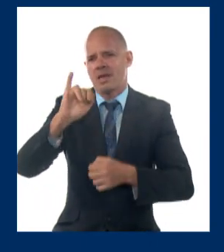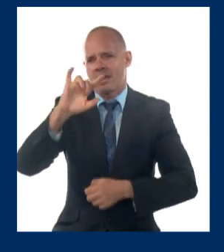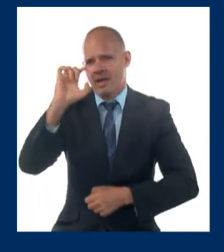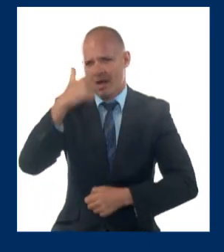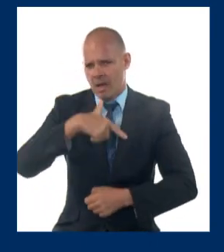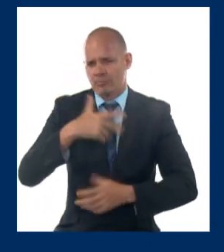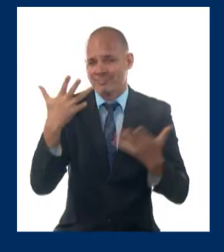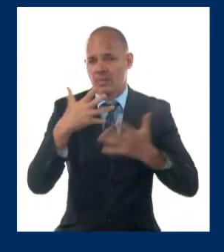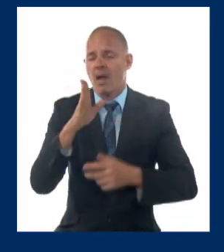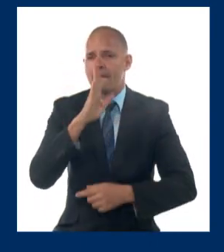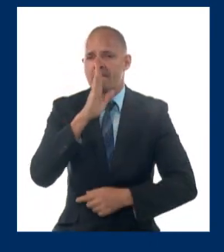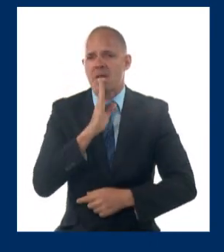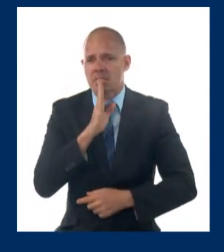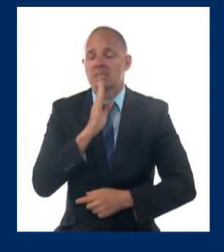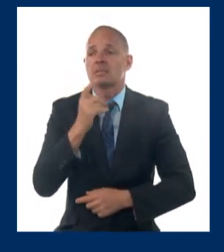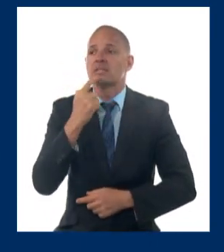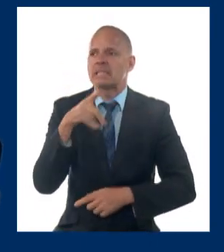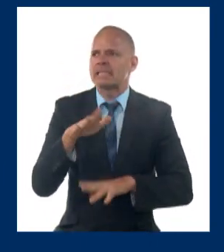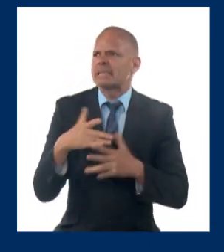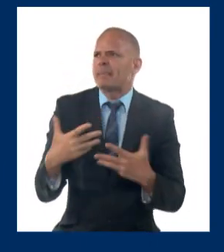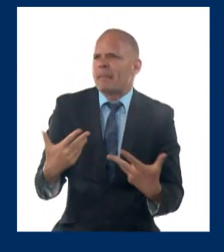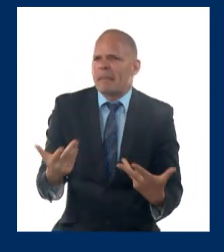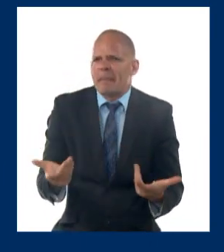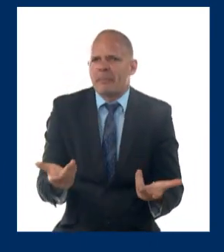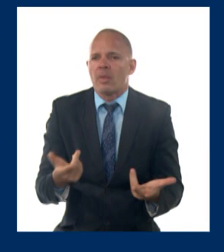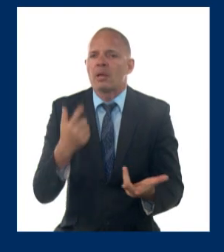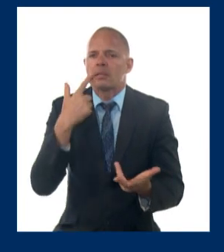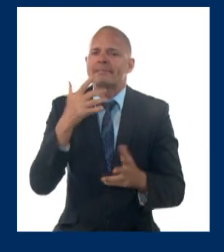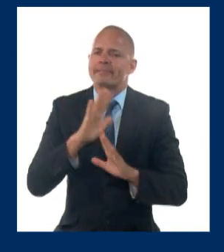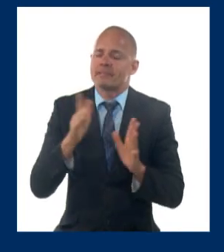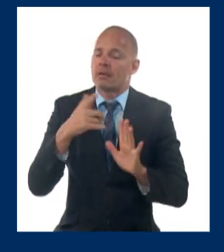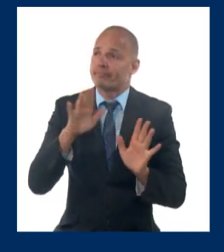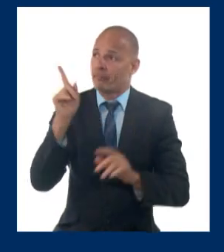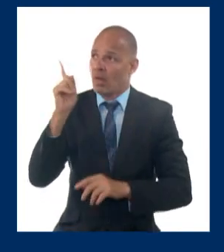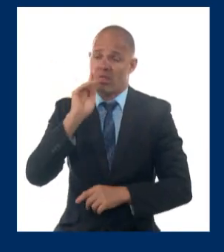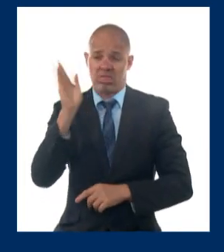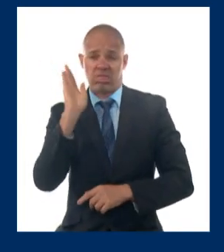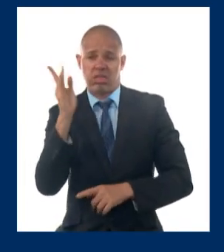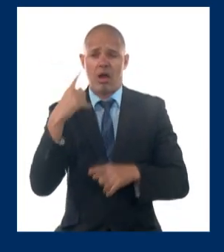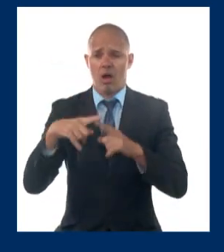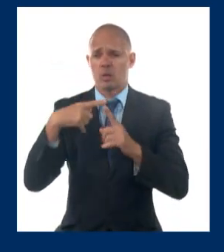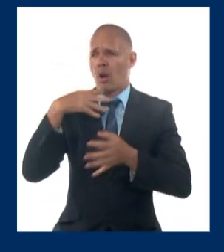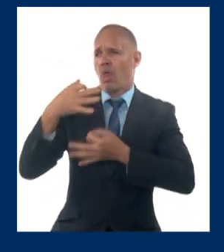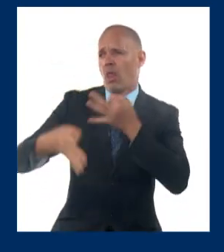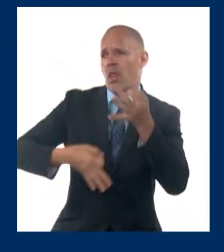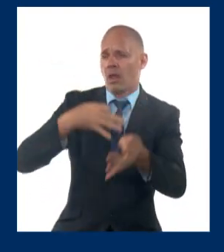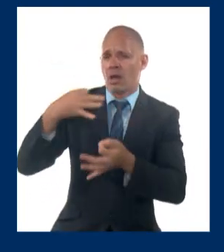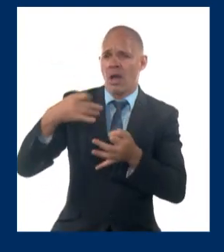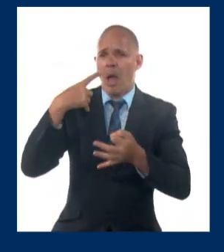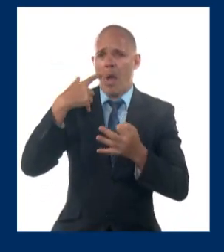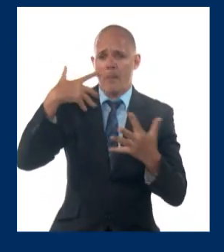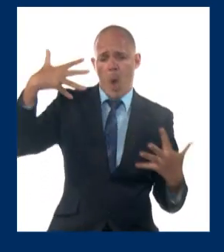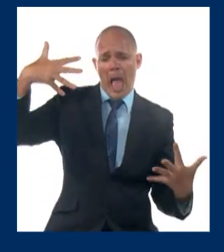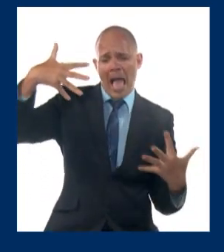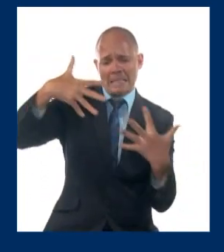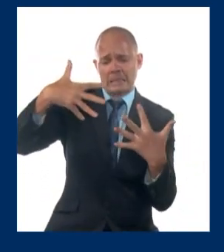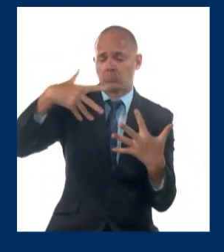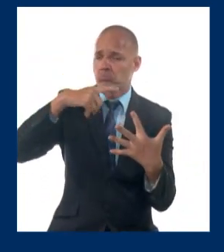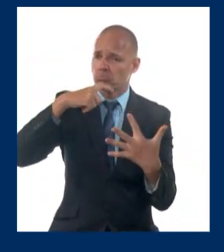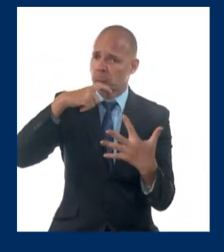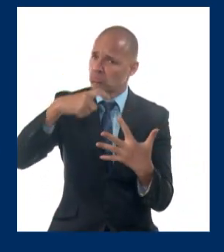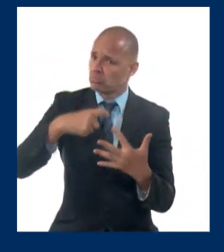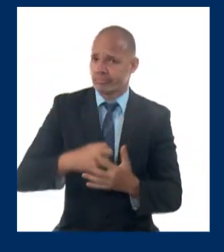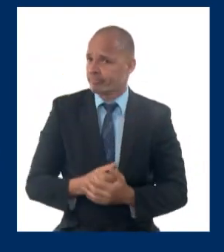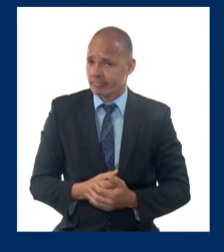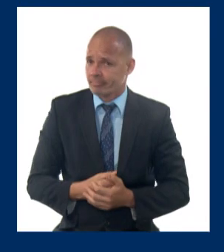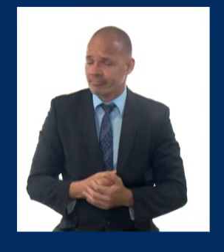realidad es que, más allá de discursos y declaraciones, no se ha logrado avanzar en los vínculos biregionales y en